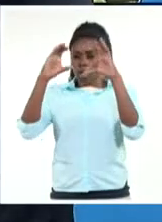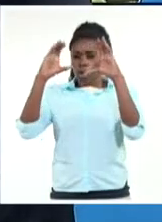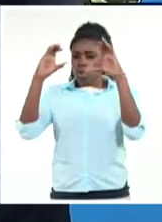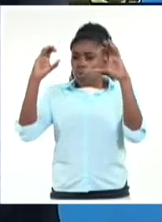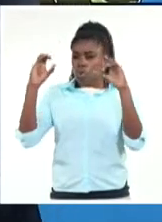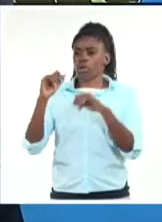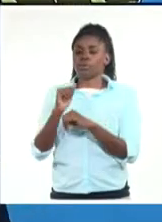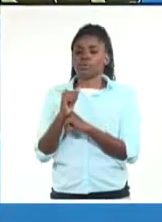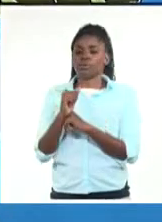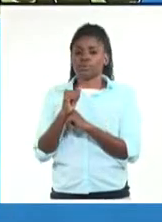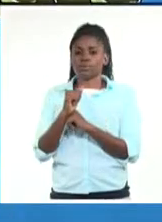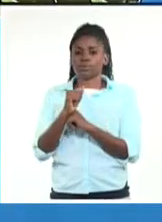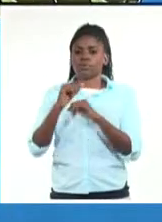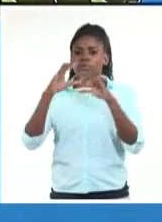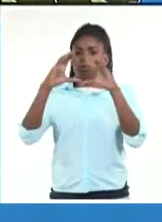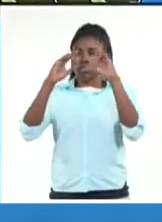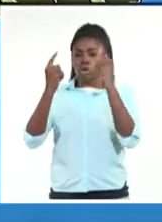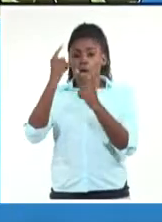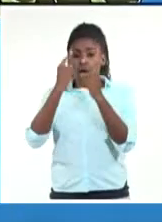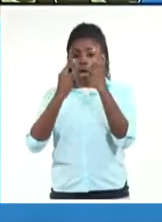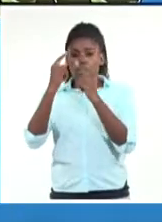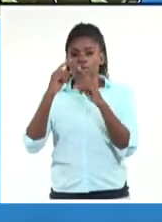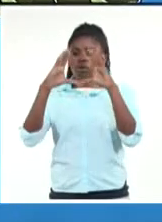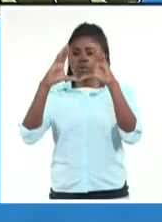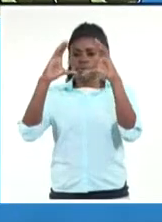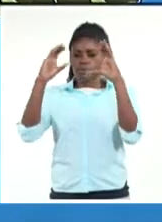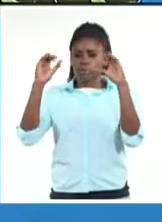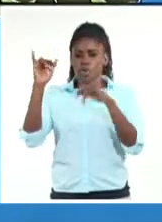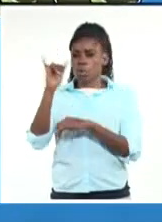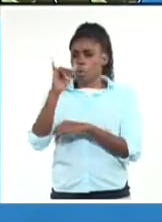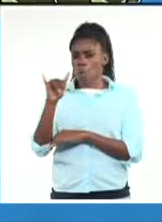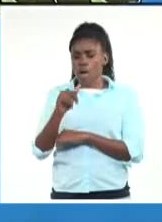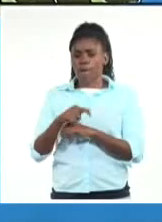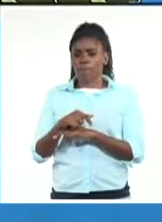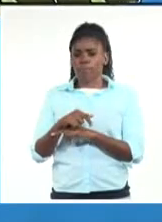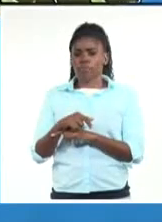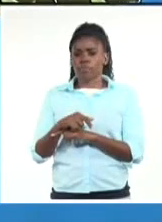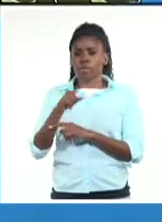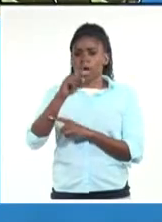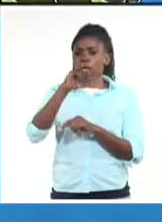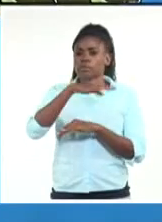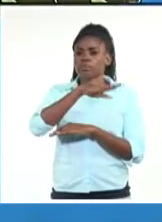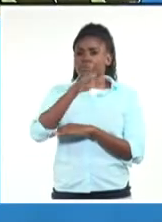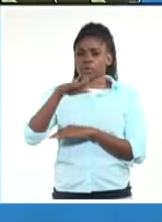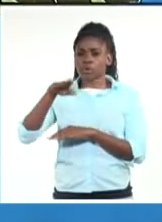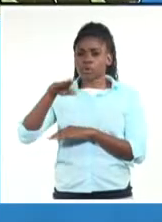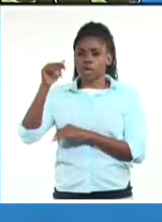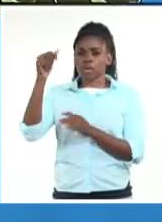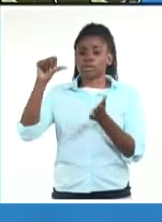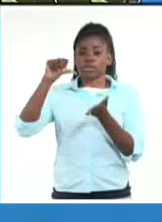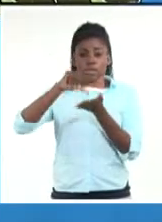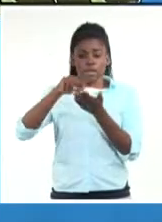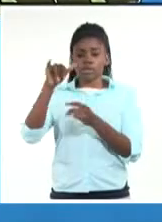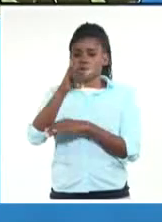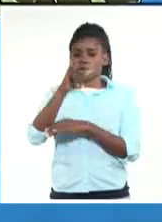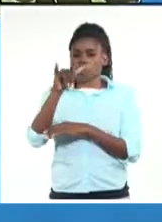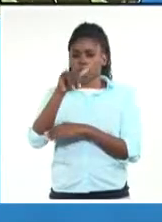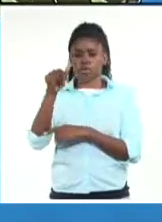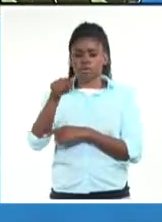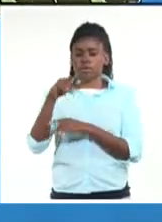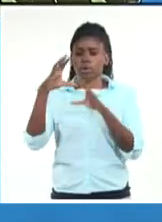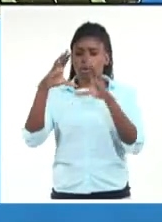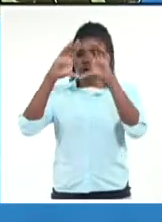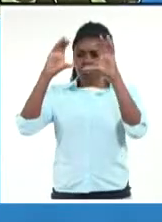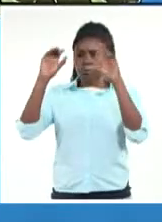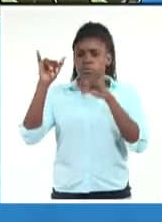nublados, pero todavía algún nublado parcial pudiera aparecer en zonas de la costa norte del centro prácticamente, y en